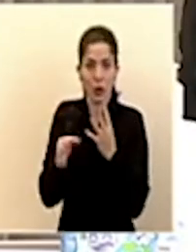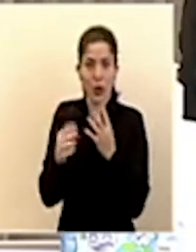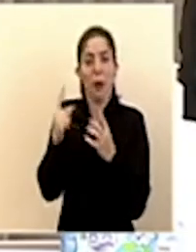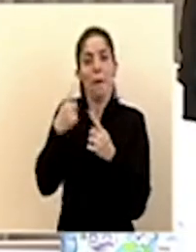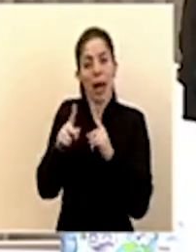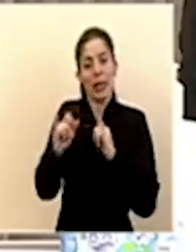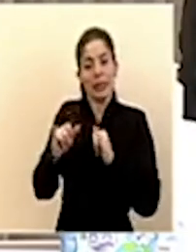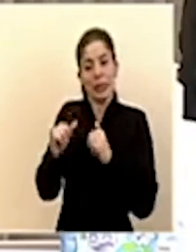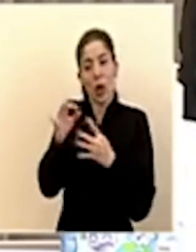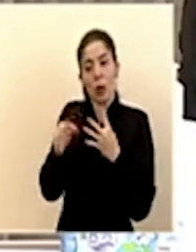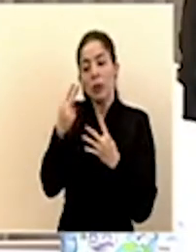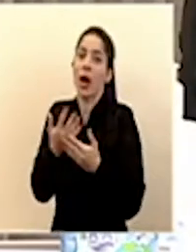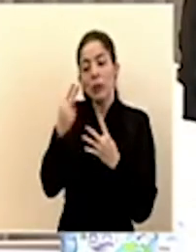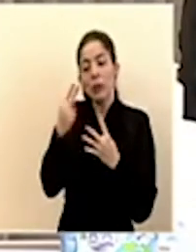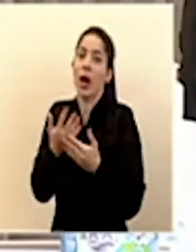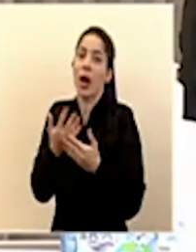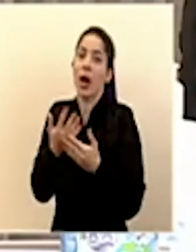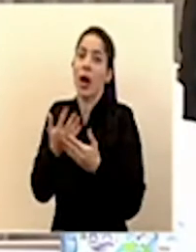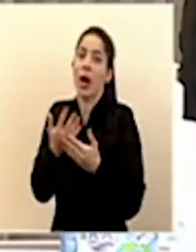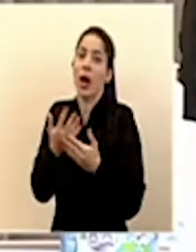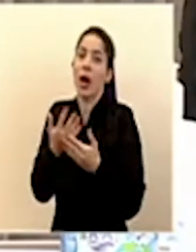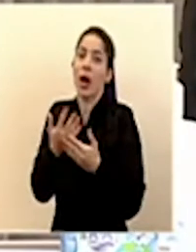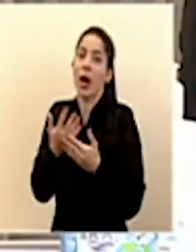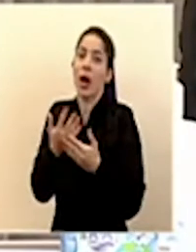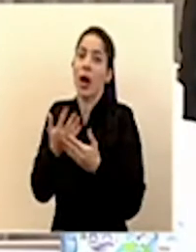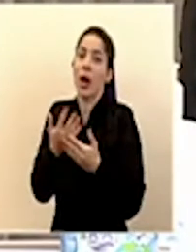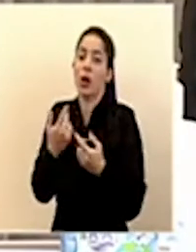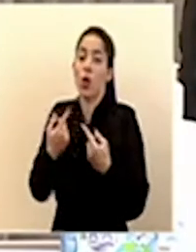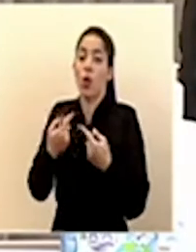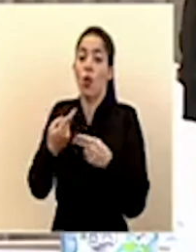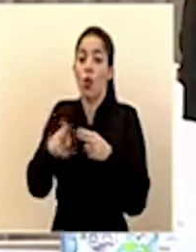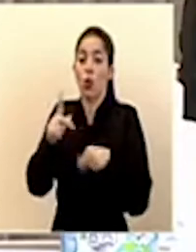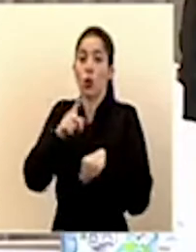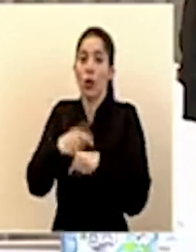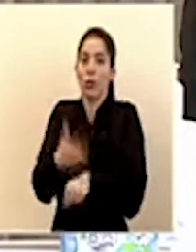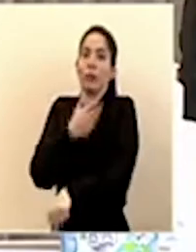sería bueno recuperarnos rápido.